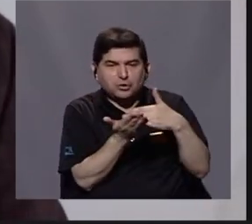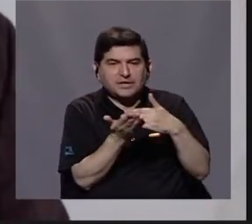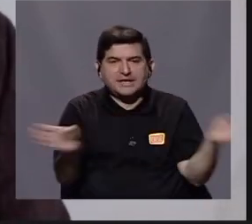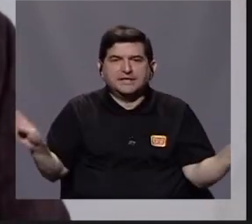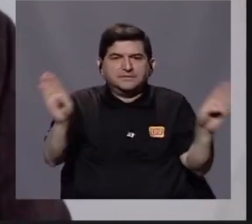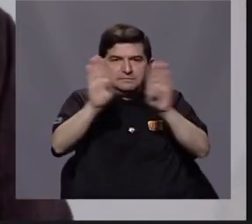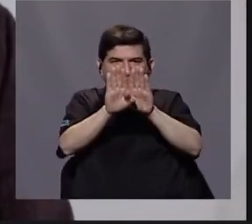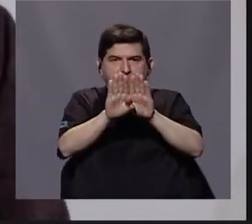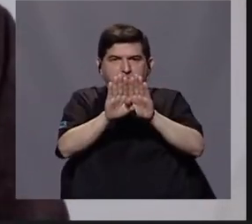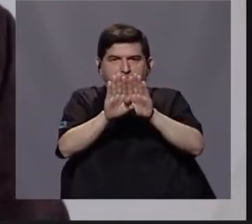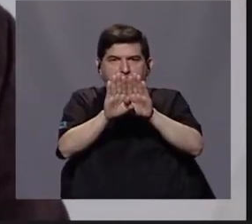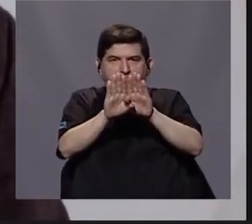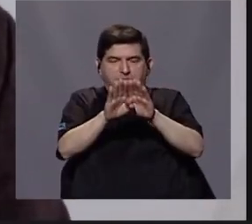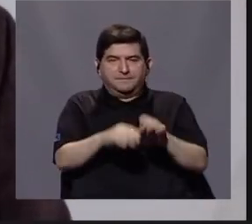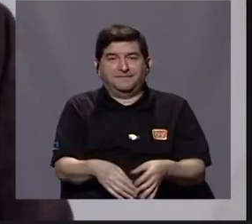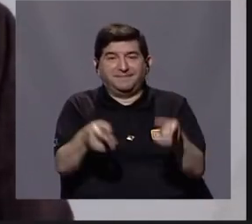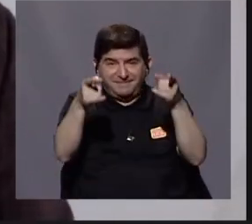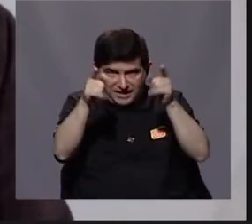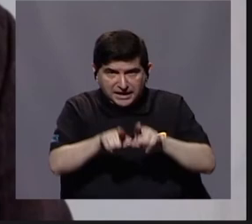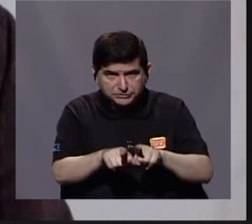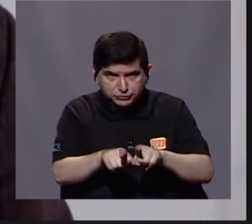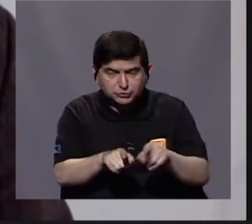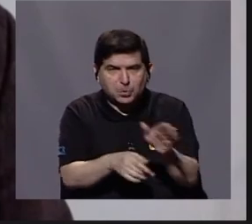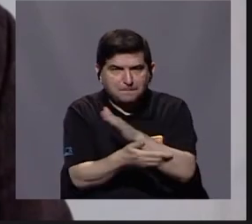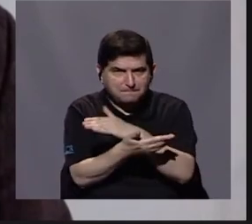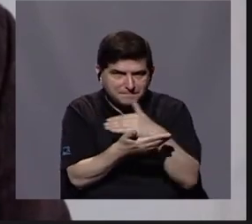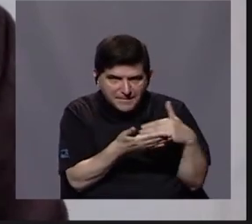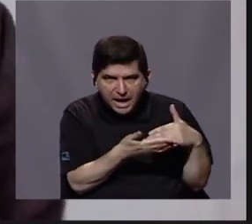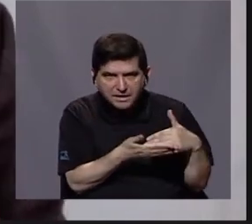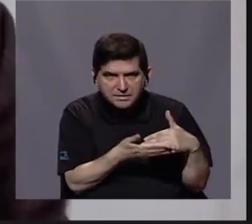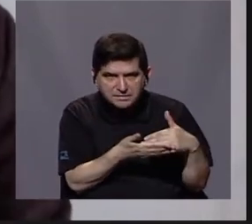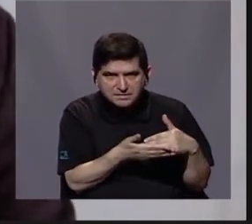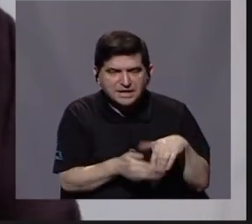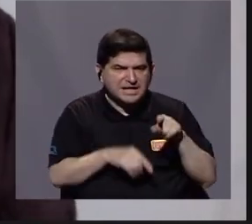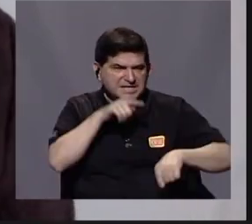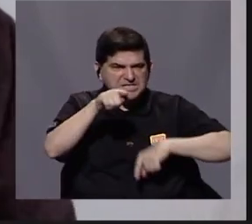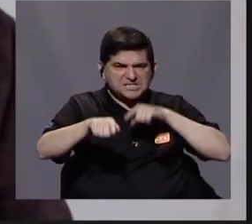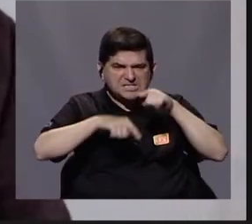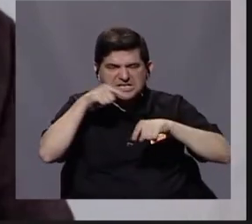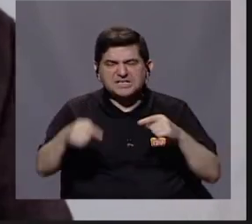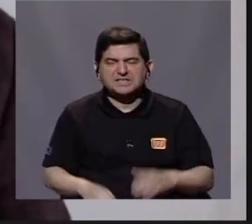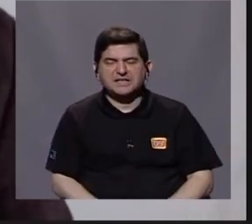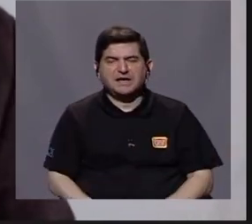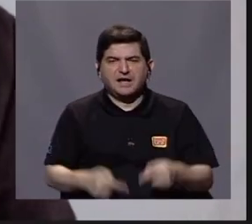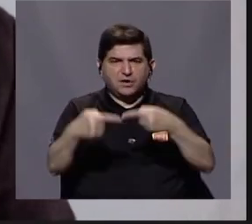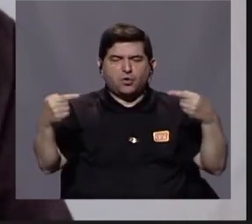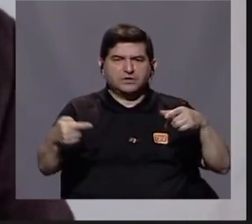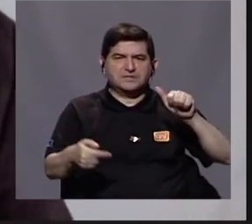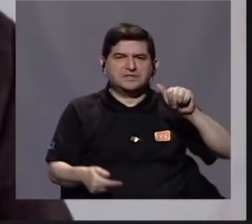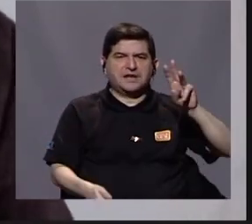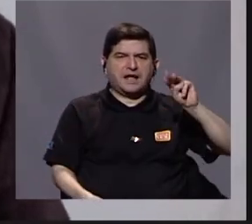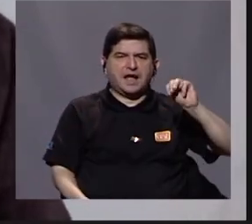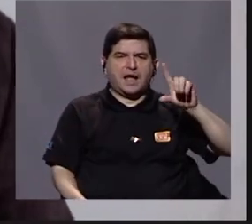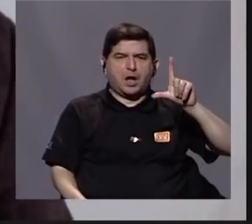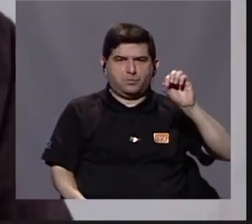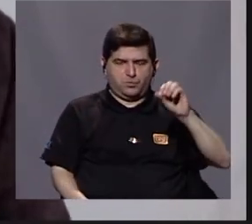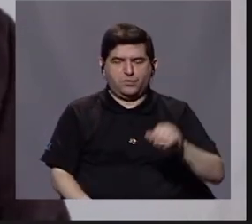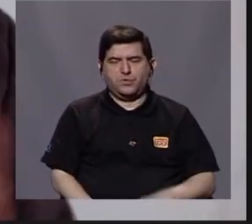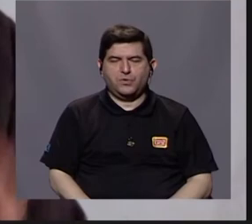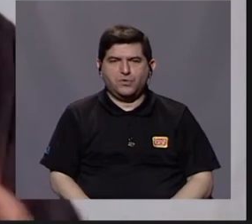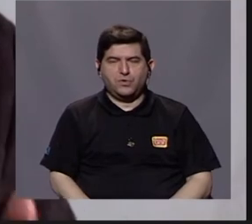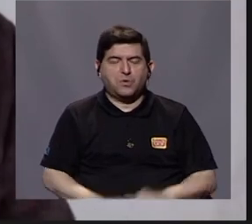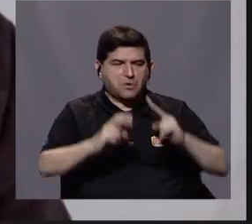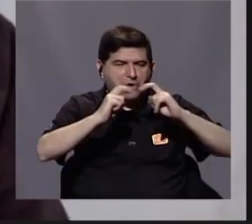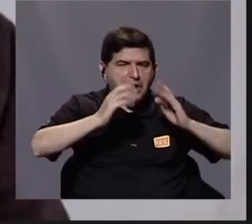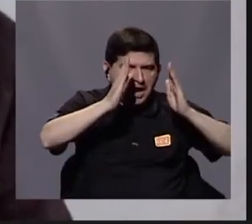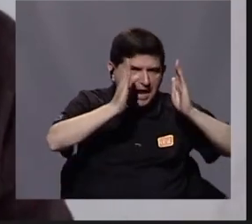cerradas. De hecho, parte de estas críticas que se le hizo a Andrés Manuel López Obrador por parte de los